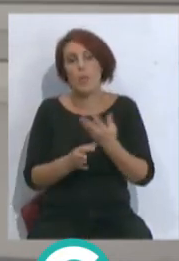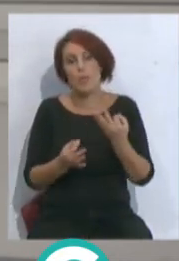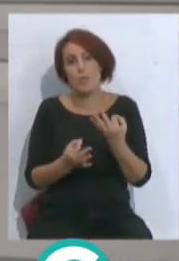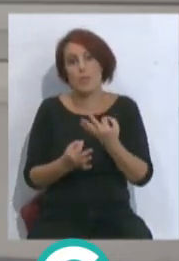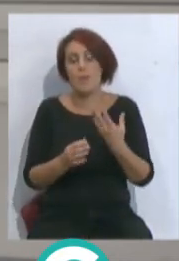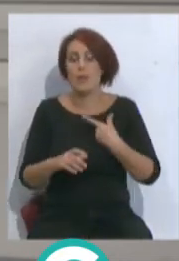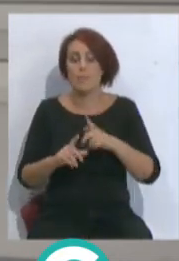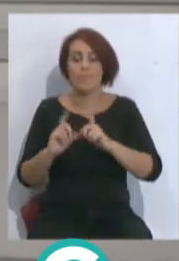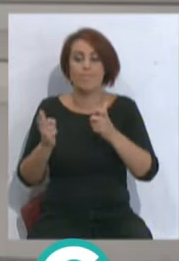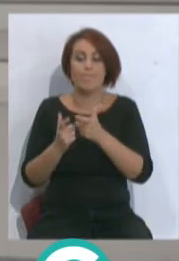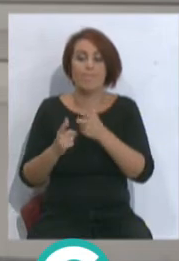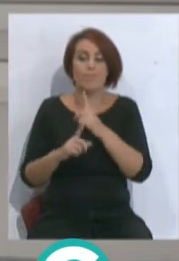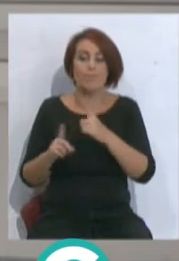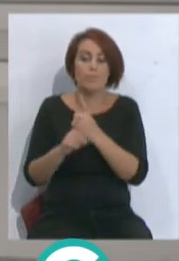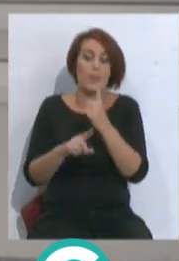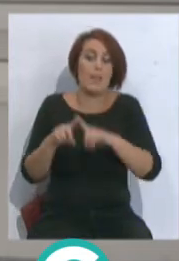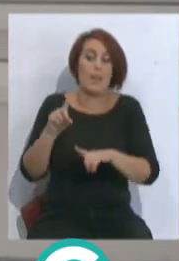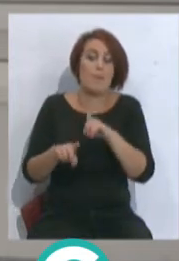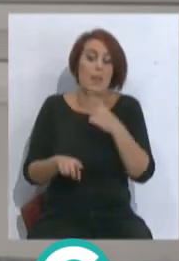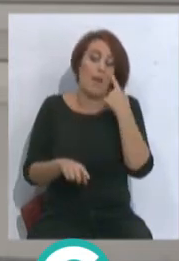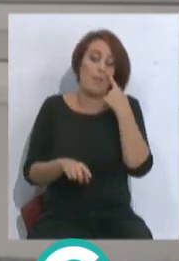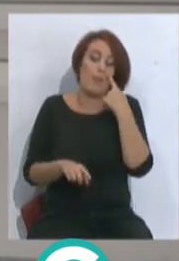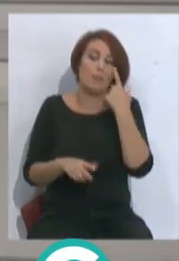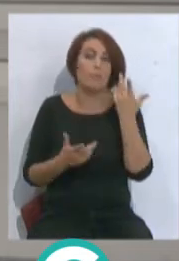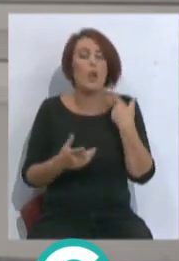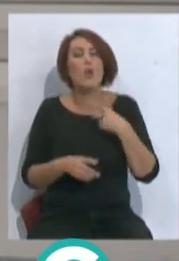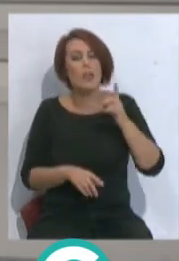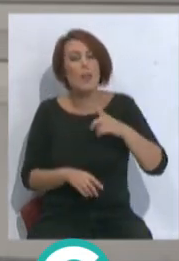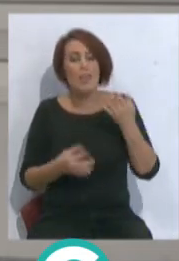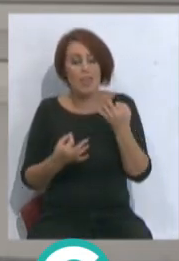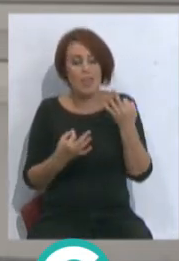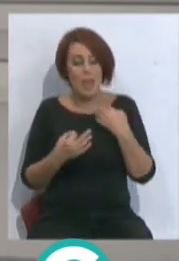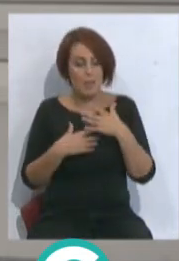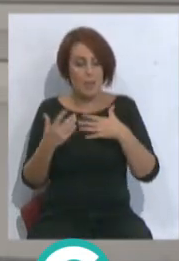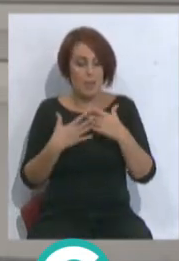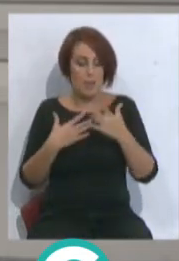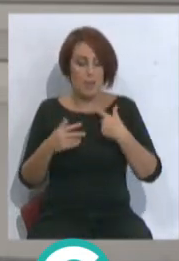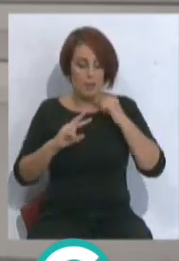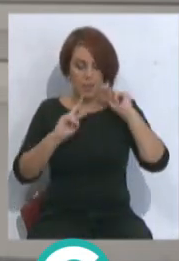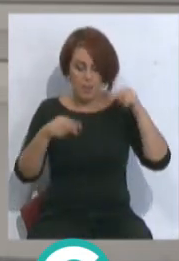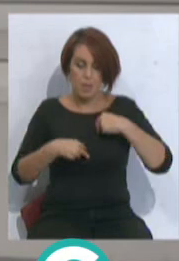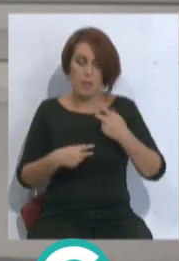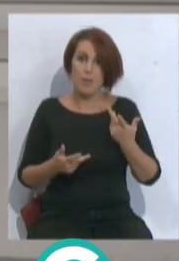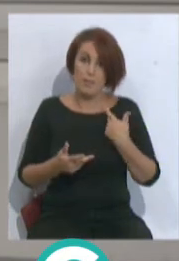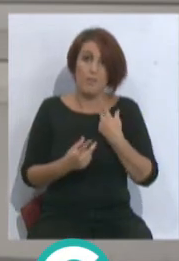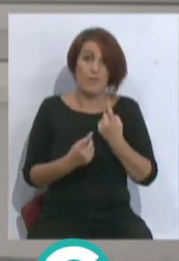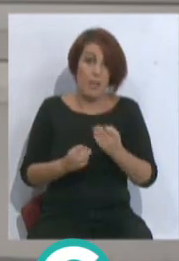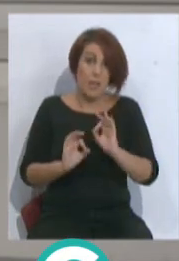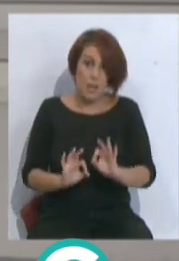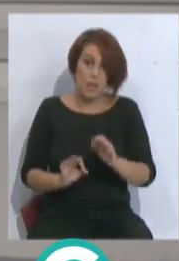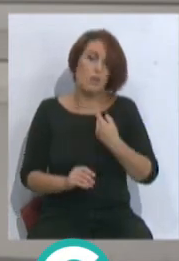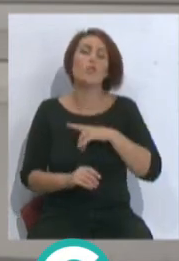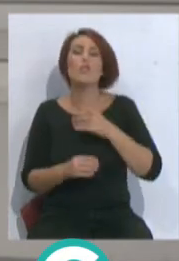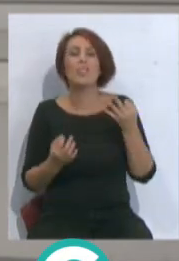del rival, pero en cierto momento también tienes que hacer la tuya, que es posiblemente lo que esté faltando ahora. ¿Qué tenemos